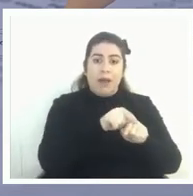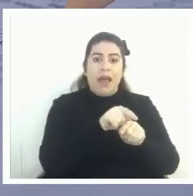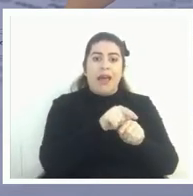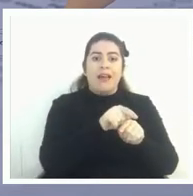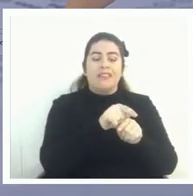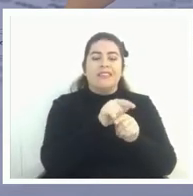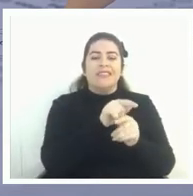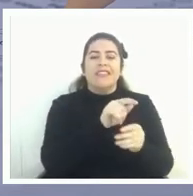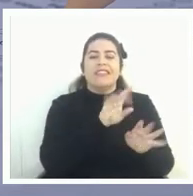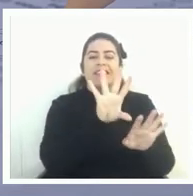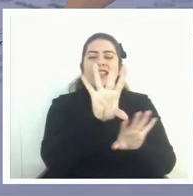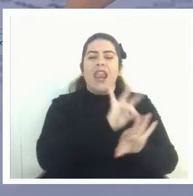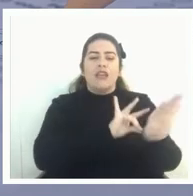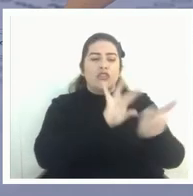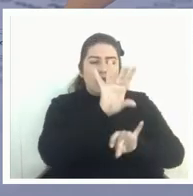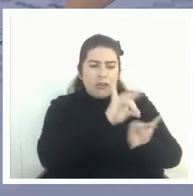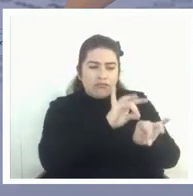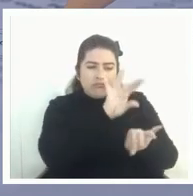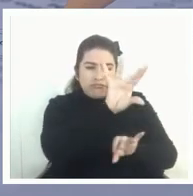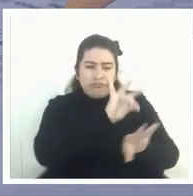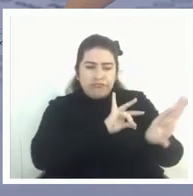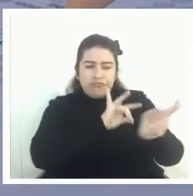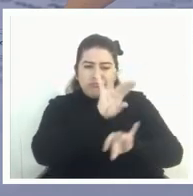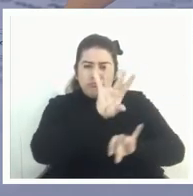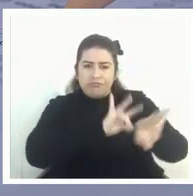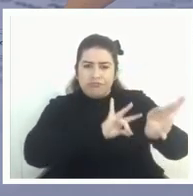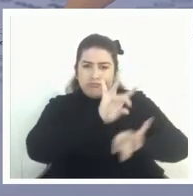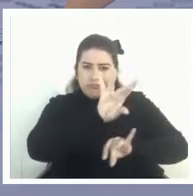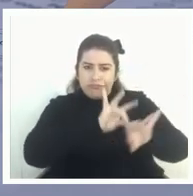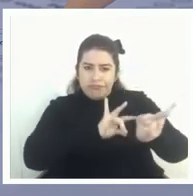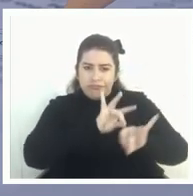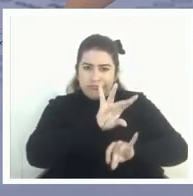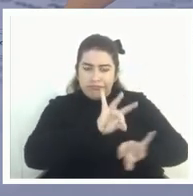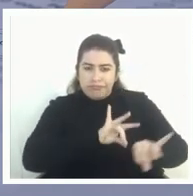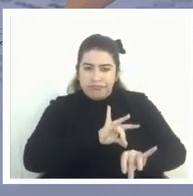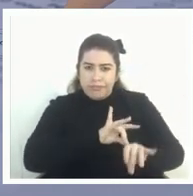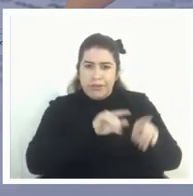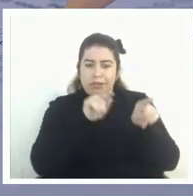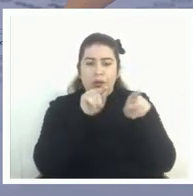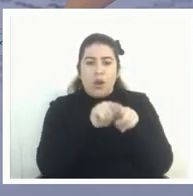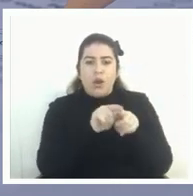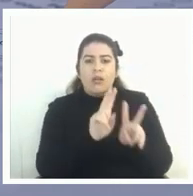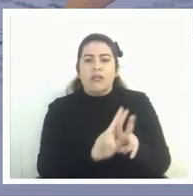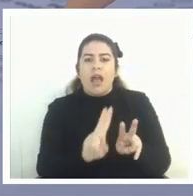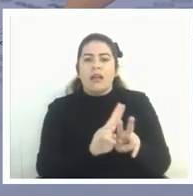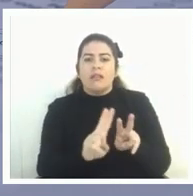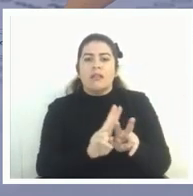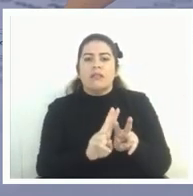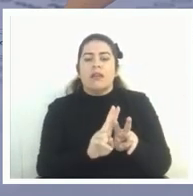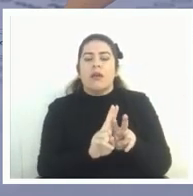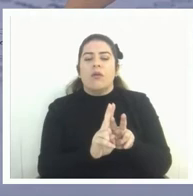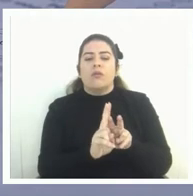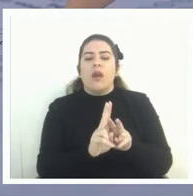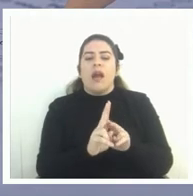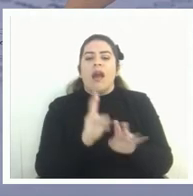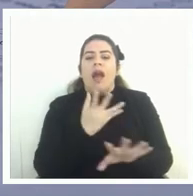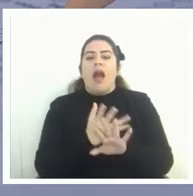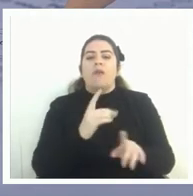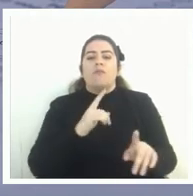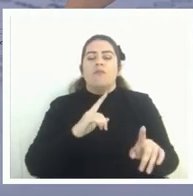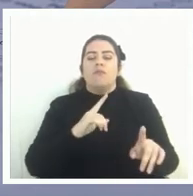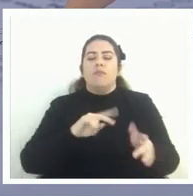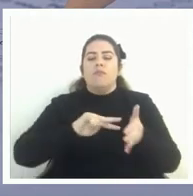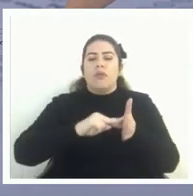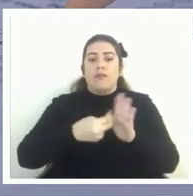seleccionar significa que seleccionar es lo que se hace cuando uno tiene problemas que tiene más